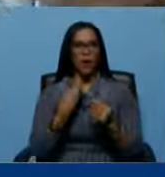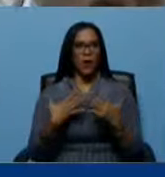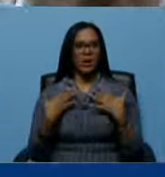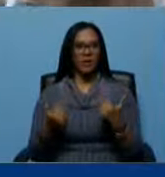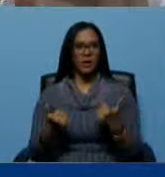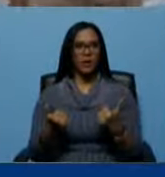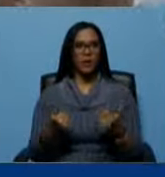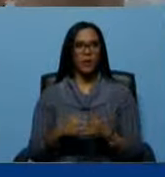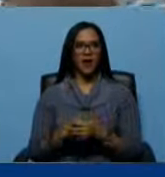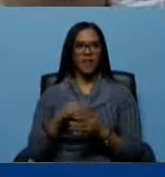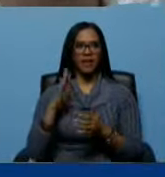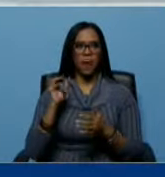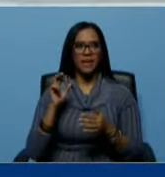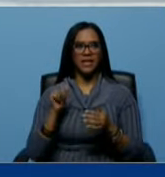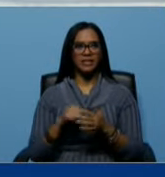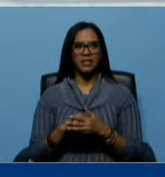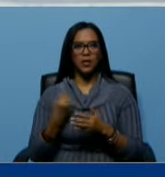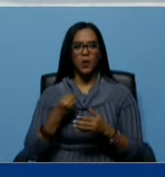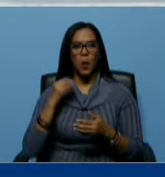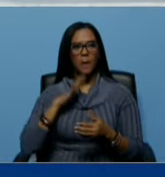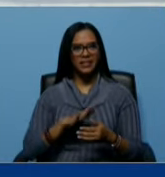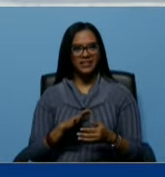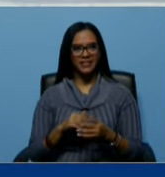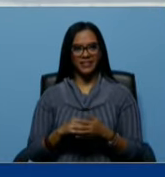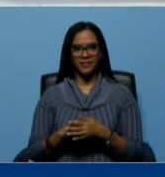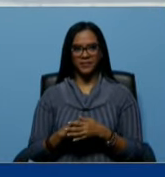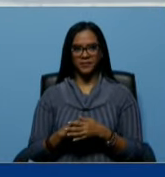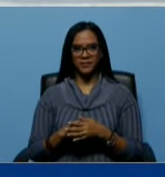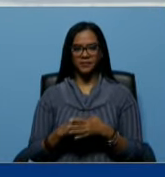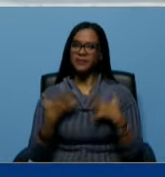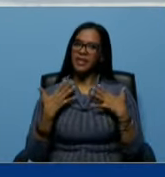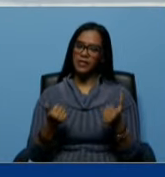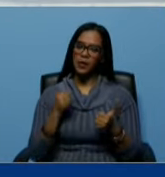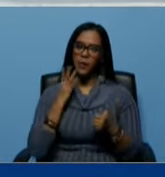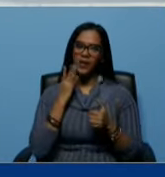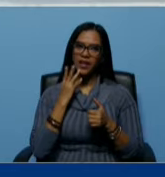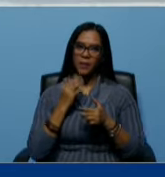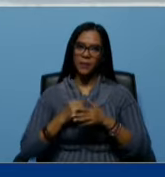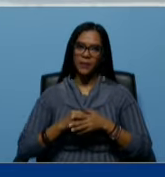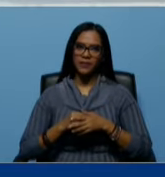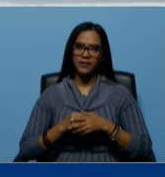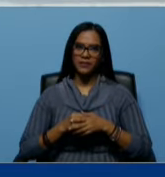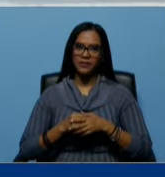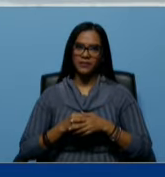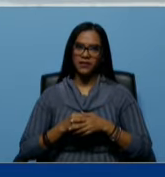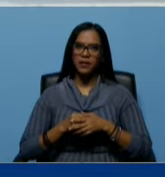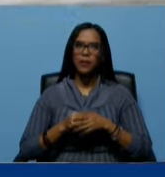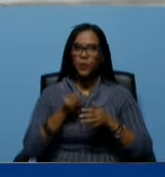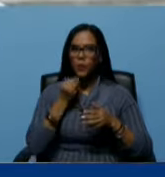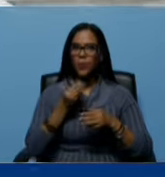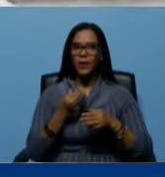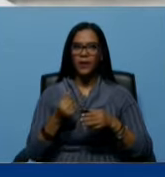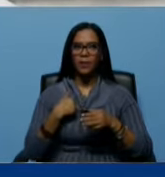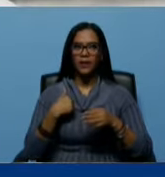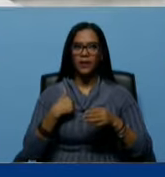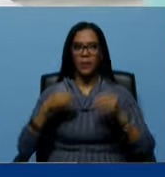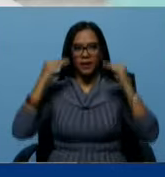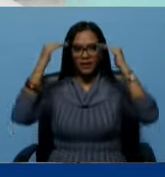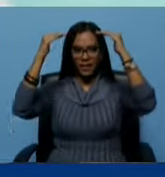bricomiles ¿cómo está el despliegue de las bricomiles de salud por ejemplo? bueno mi comandante saludos a todos